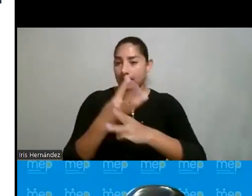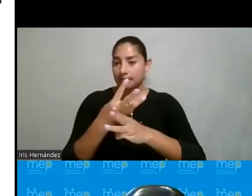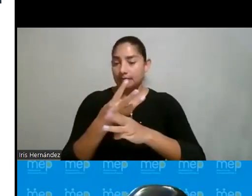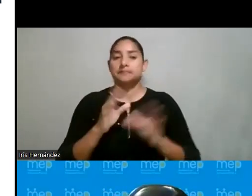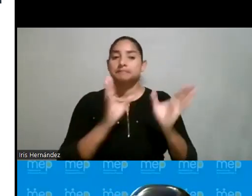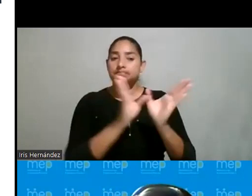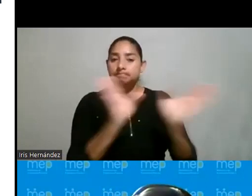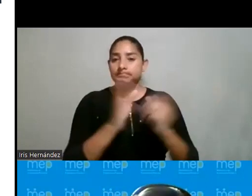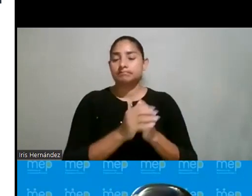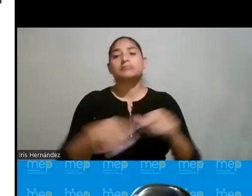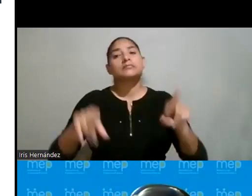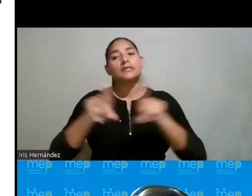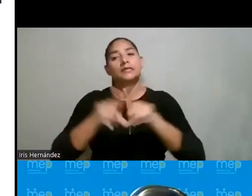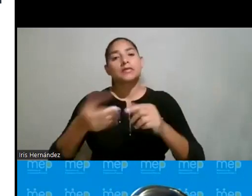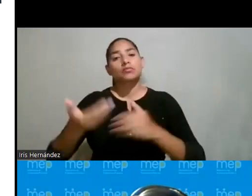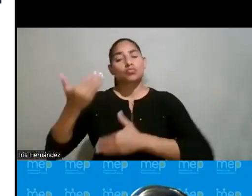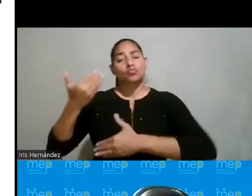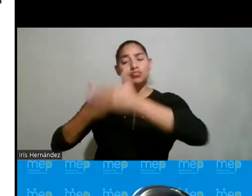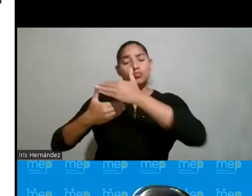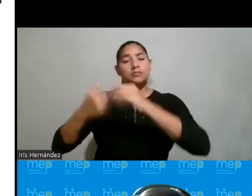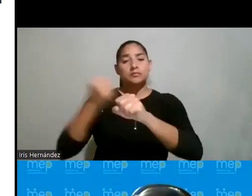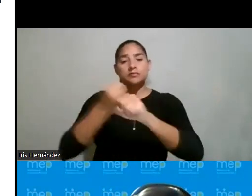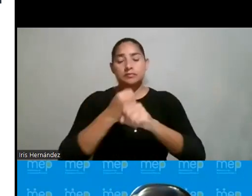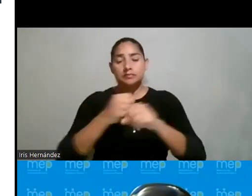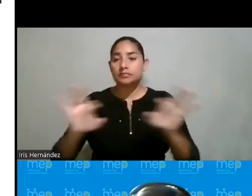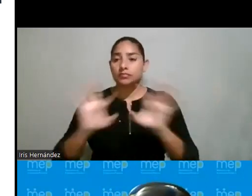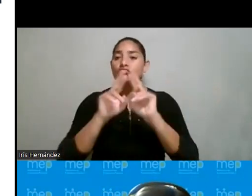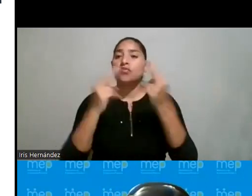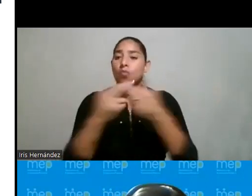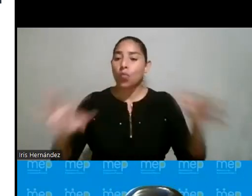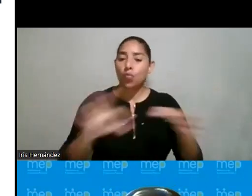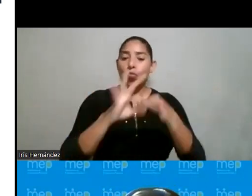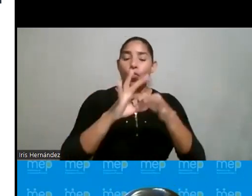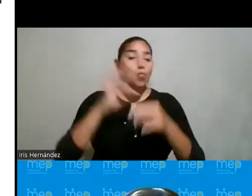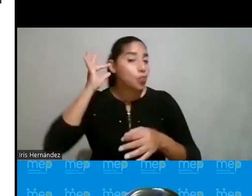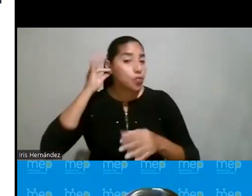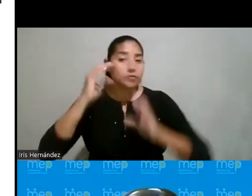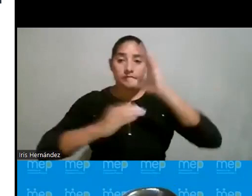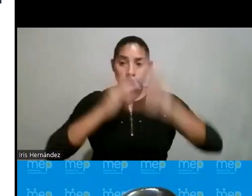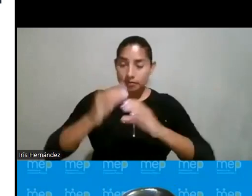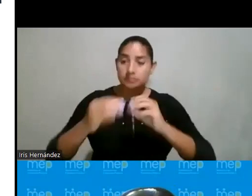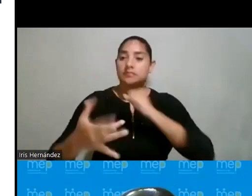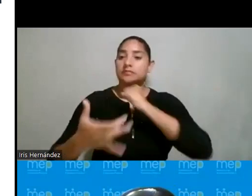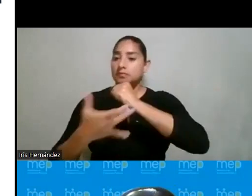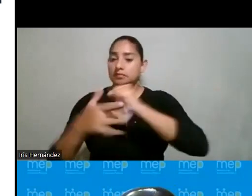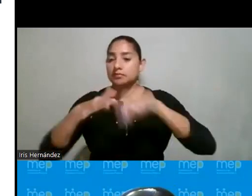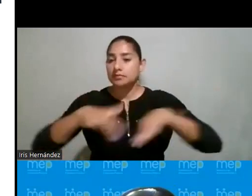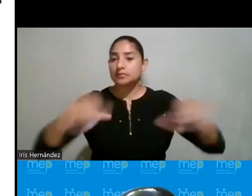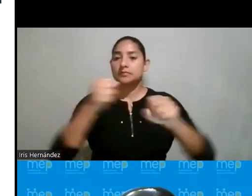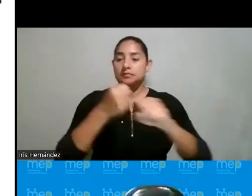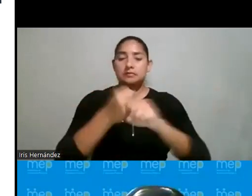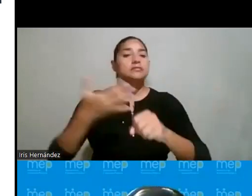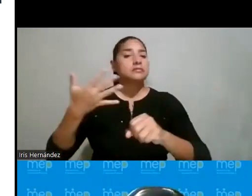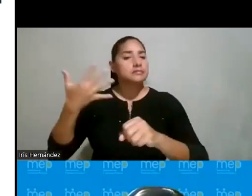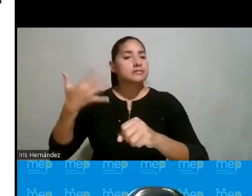También hemos venido de la mano con los encuentros de mujeres en ciencia y tecnología. Esto ha sido un espacio de trabajo ya de bastantes